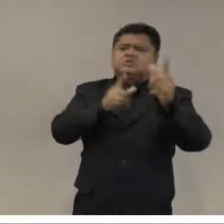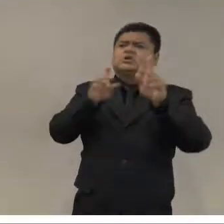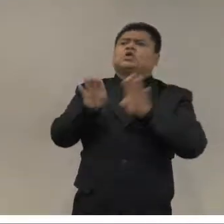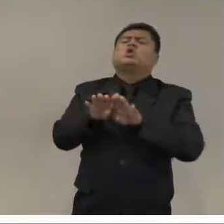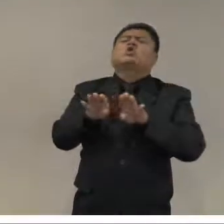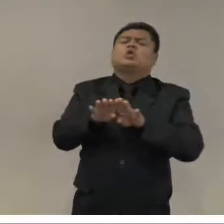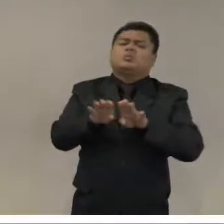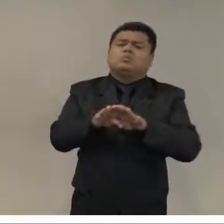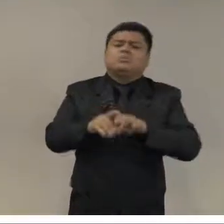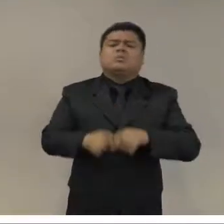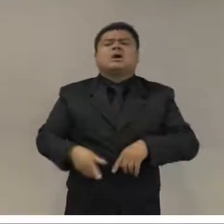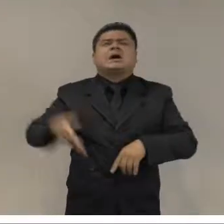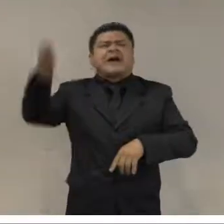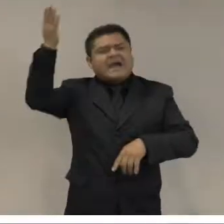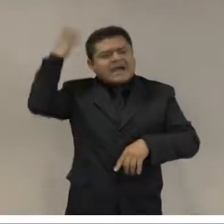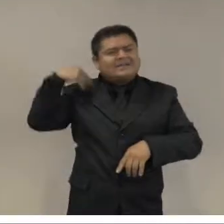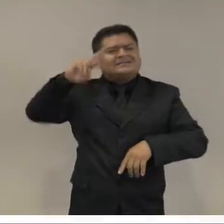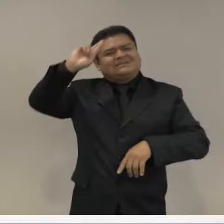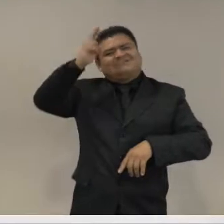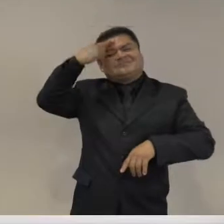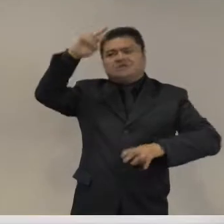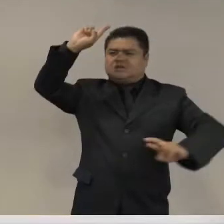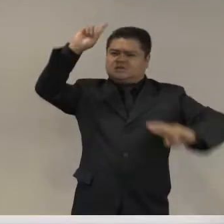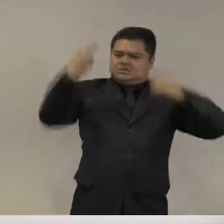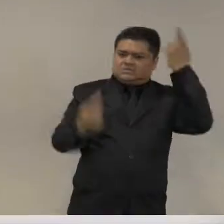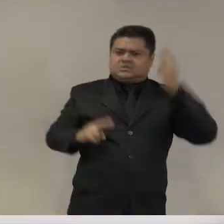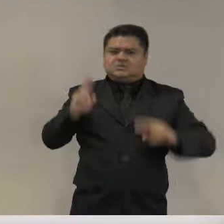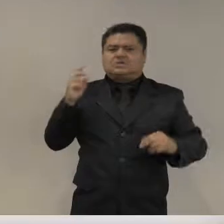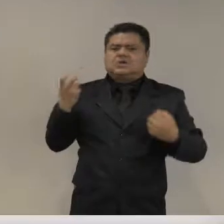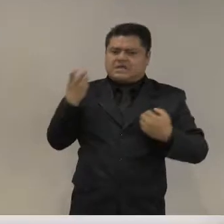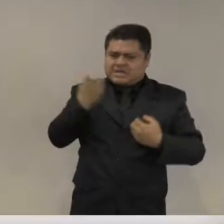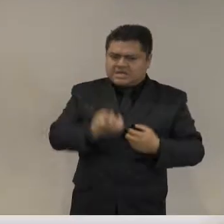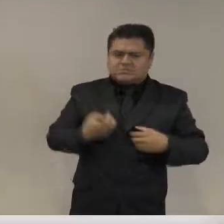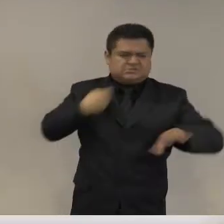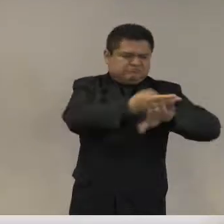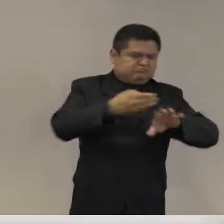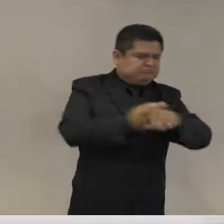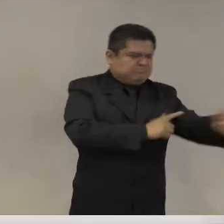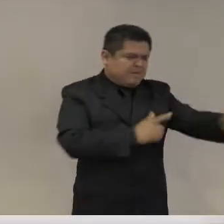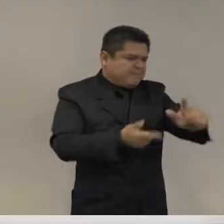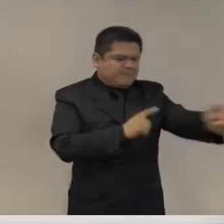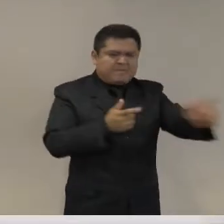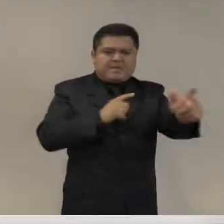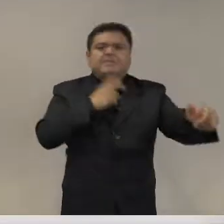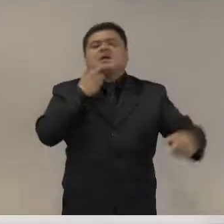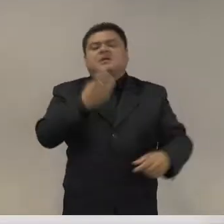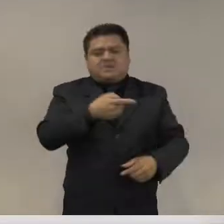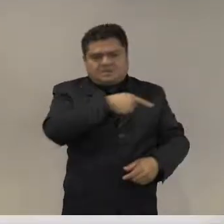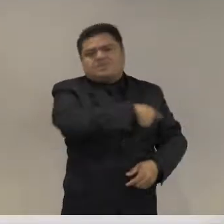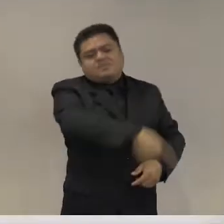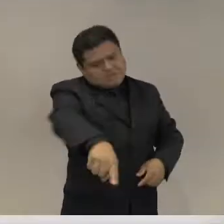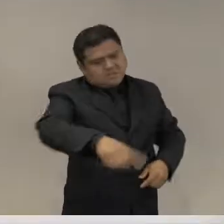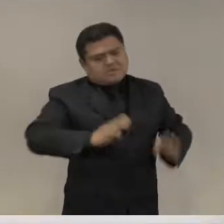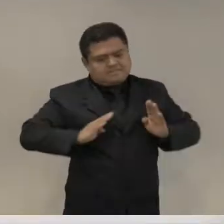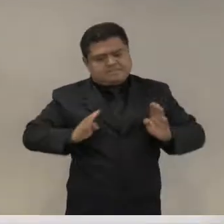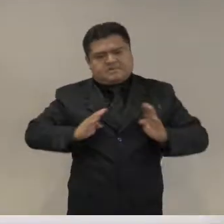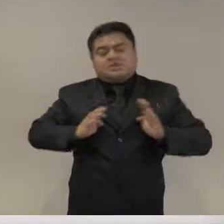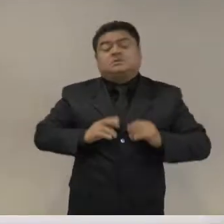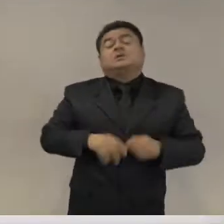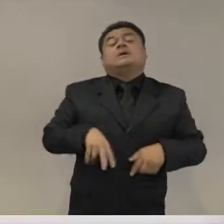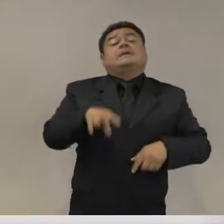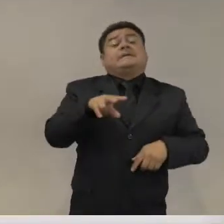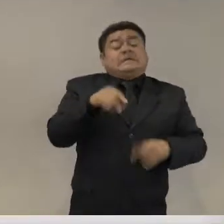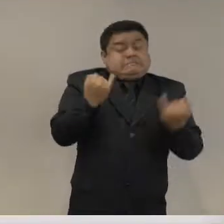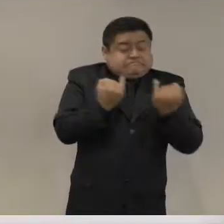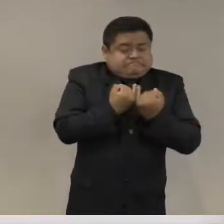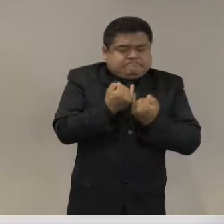cómo se combatían a las insurgentes durante la Guerra Fría. No veo tanto eso, por supuesto. El crimen organizado, sí es altamente peligroso